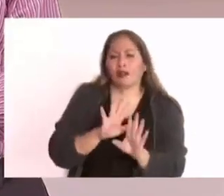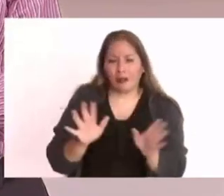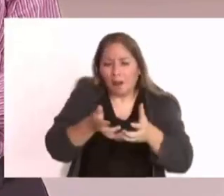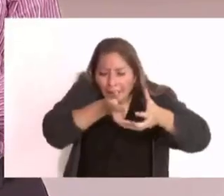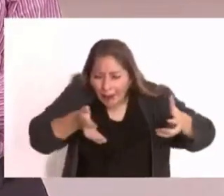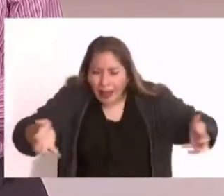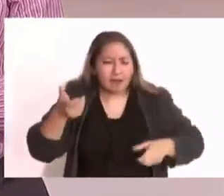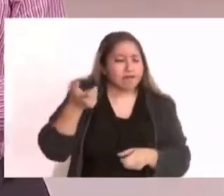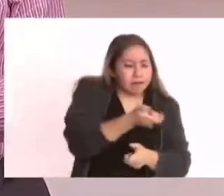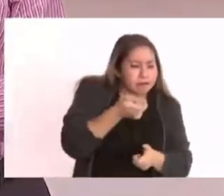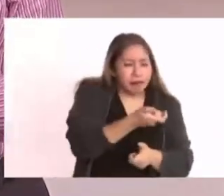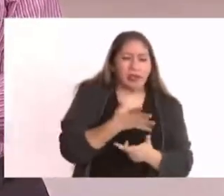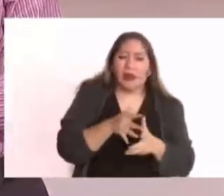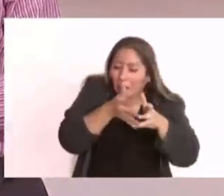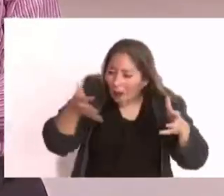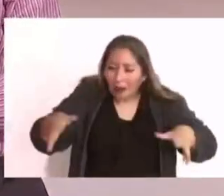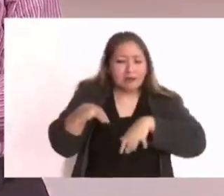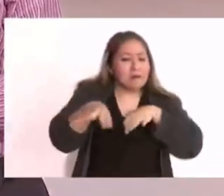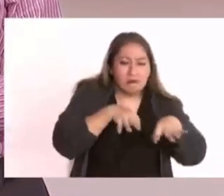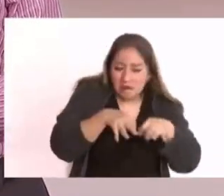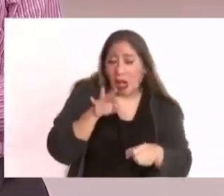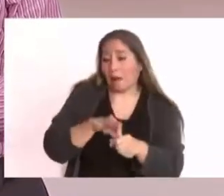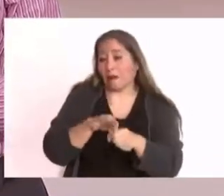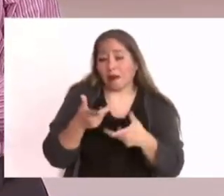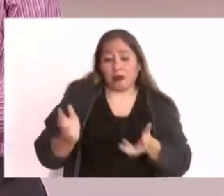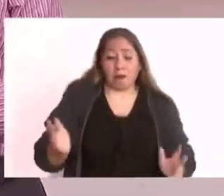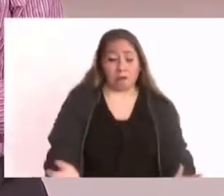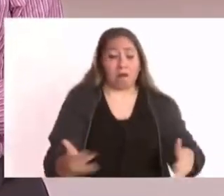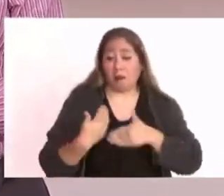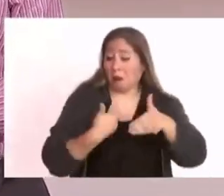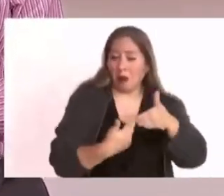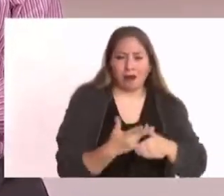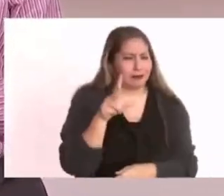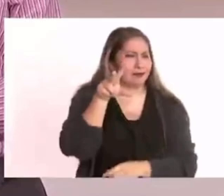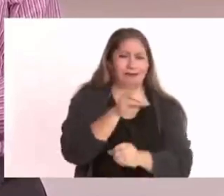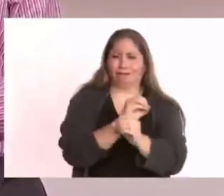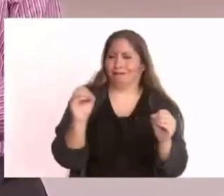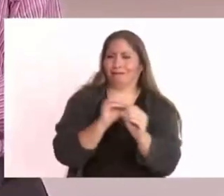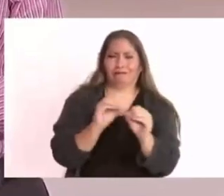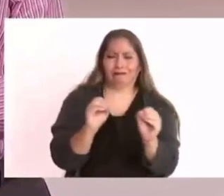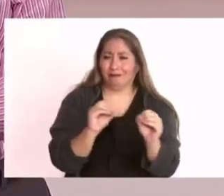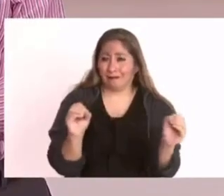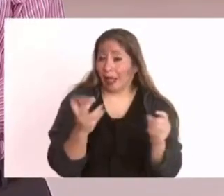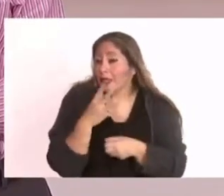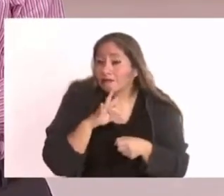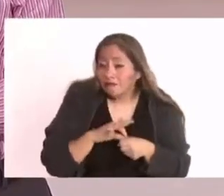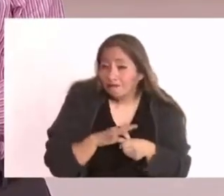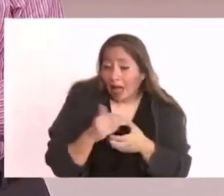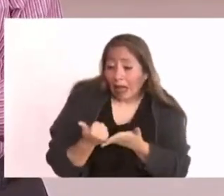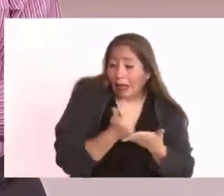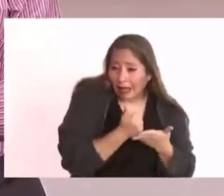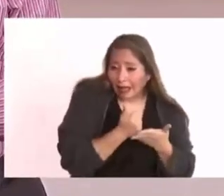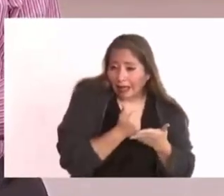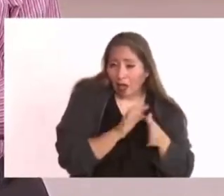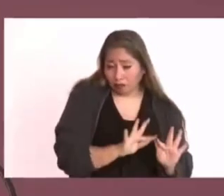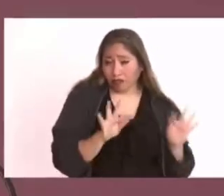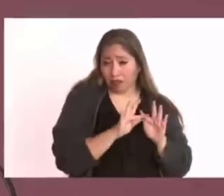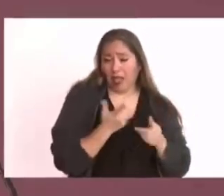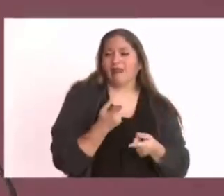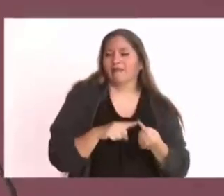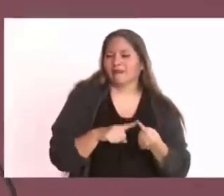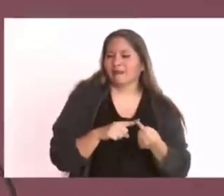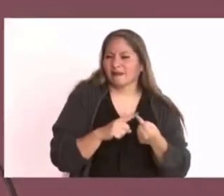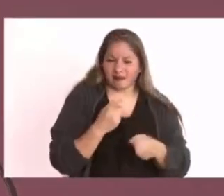va a haber crecimiento económico, y va a haber empleo, y va a haber prosperidad. No. Pero la democracia nos aporta cosas muy importantes.